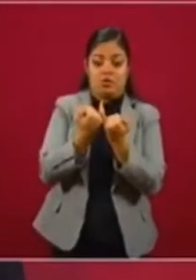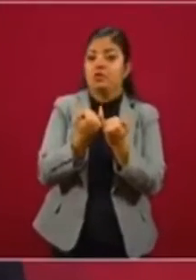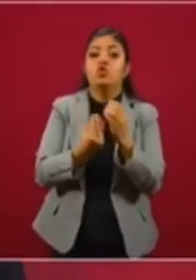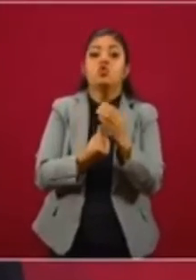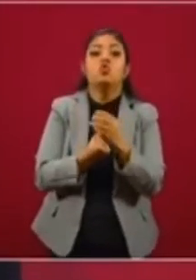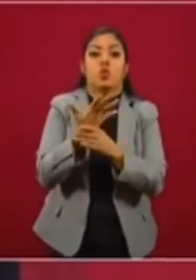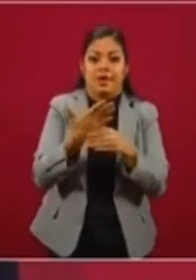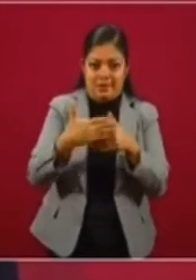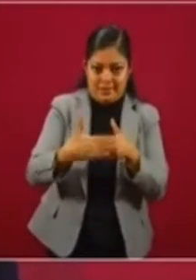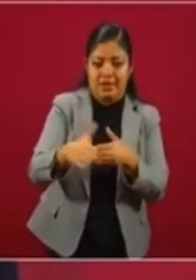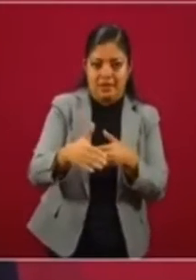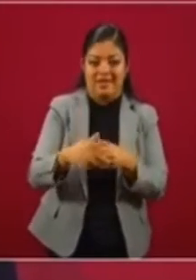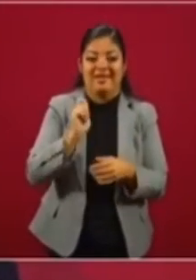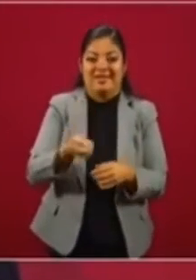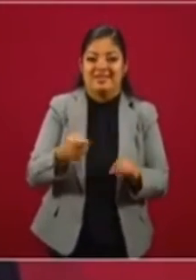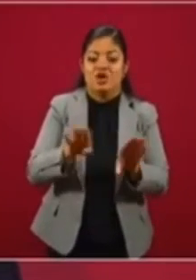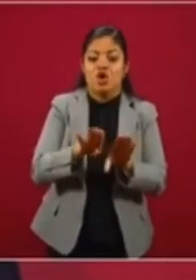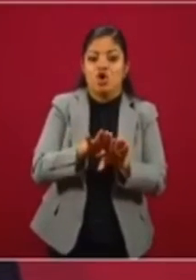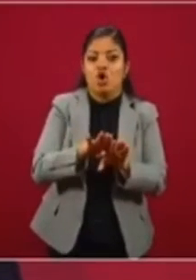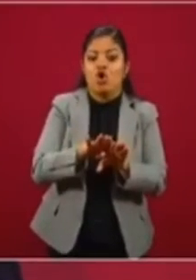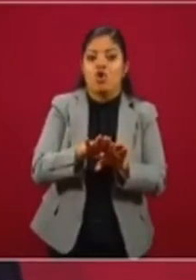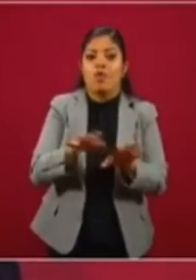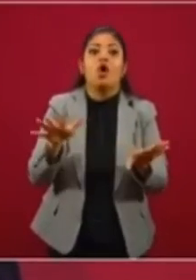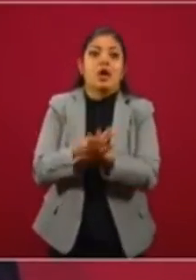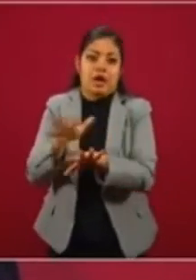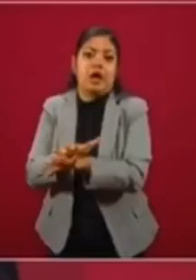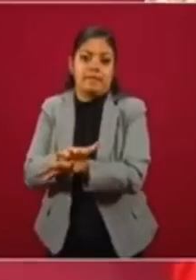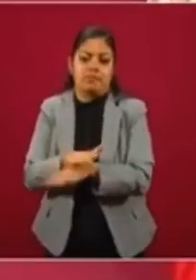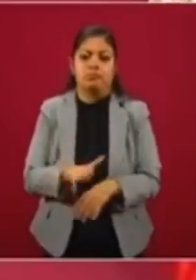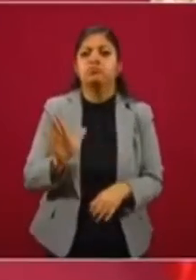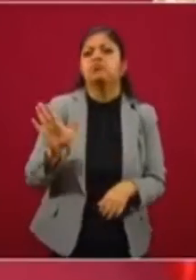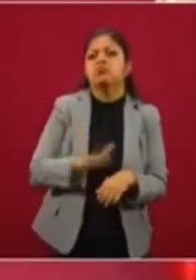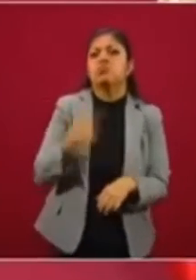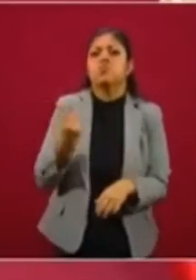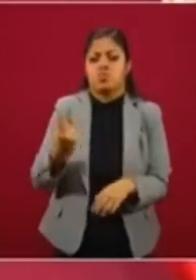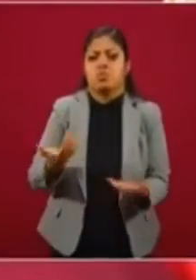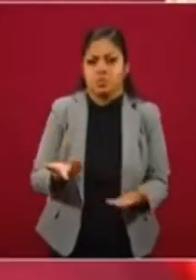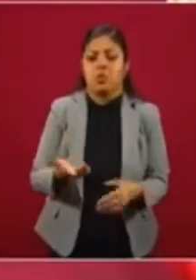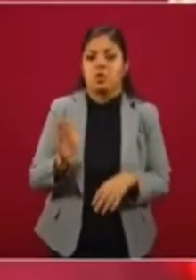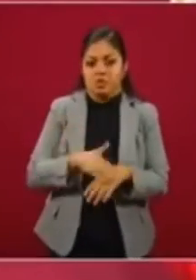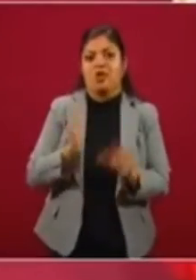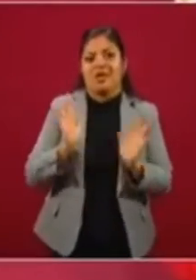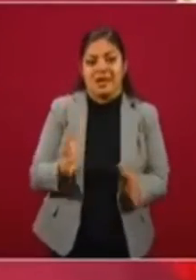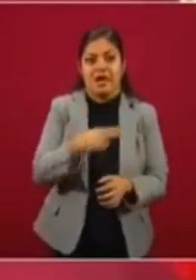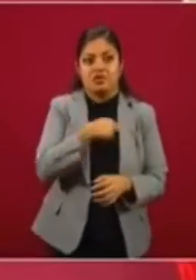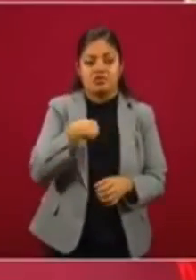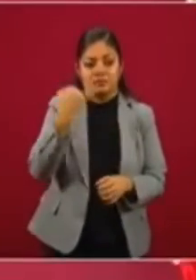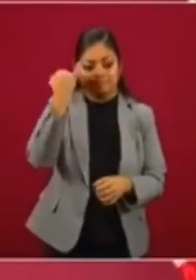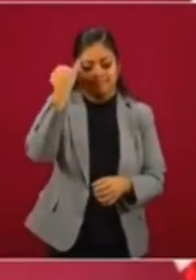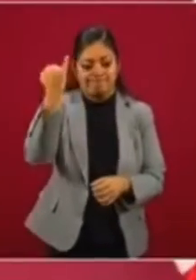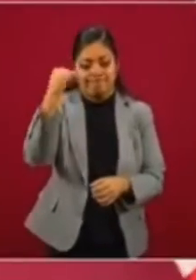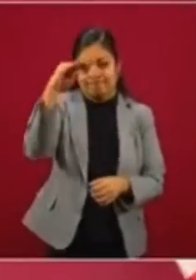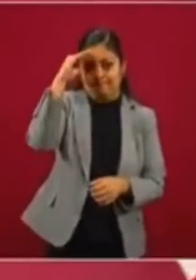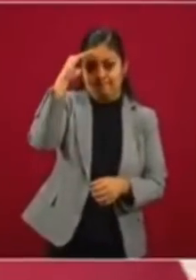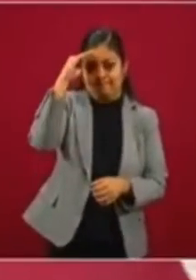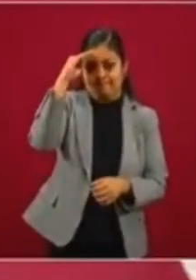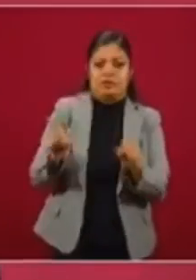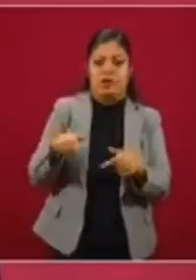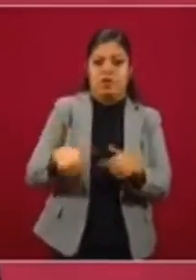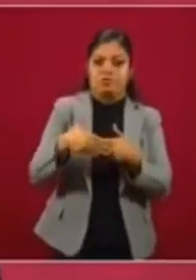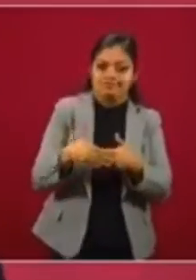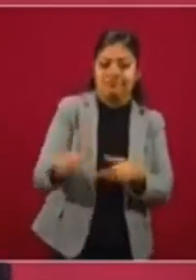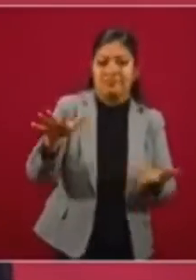normalidad, es el regreso a la nueva normalidad, porque ya hubo cambios, cambió la realidad.